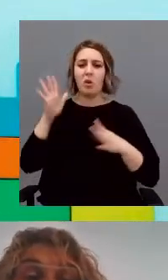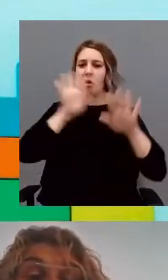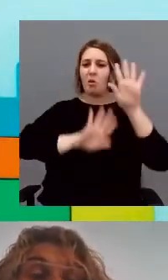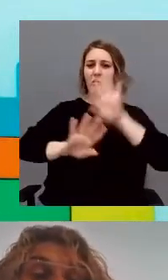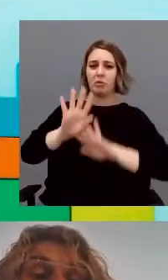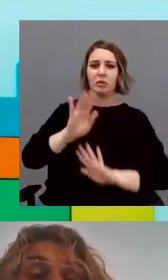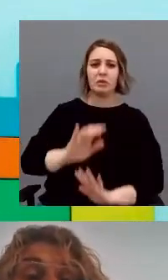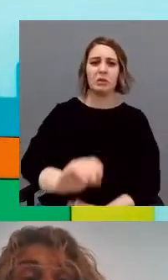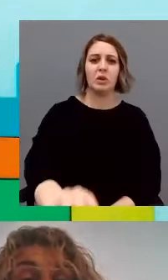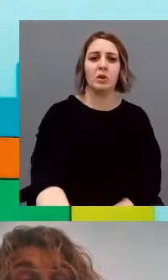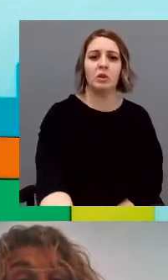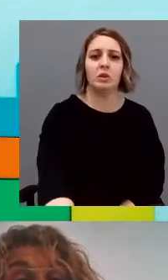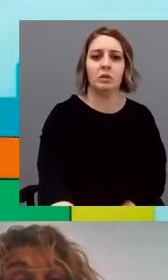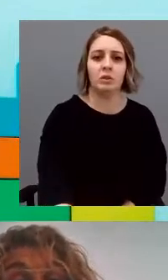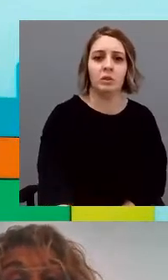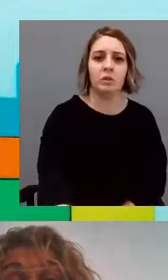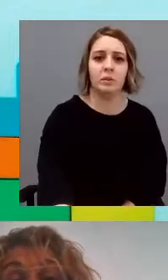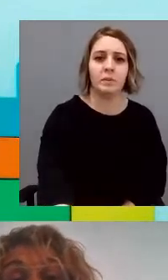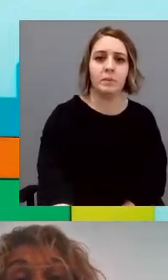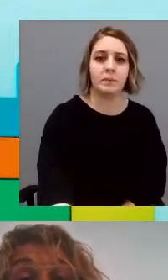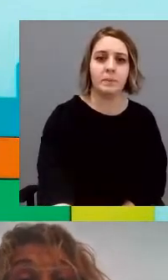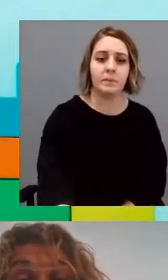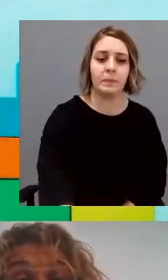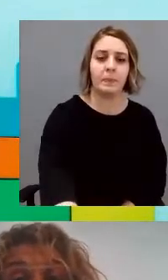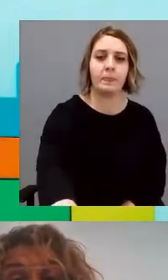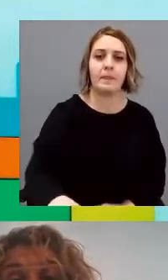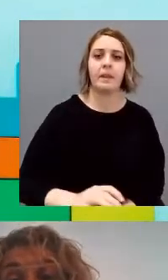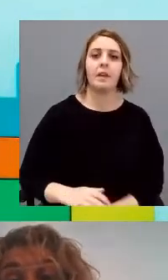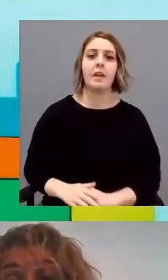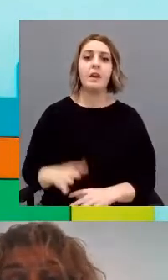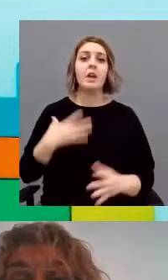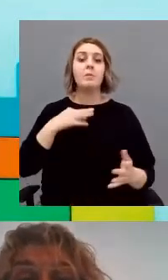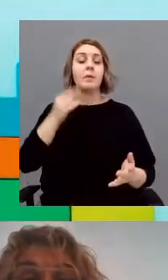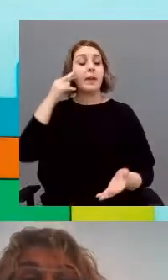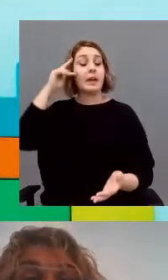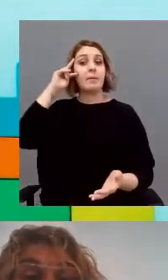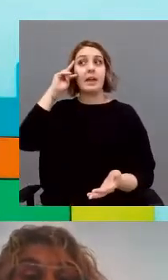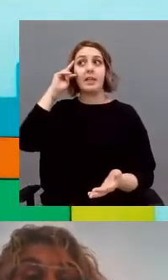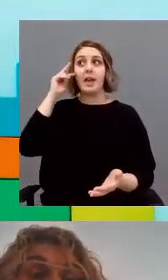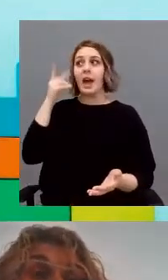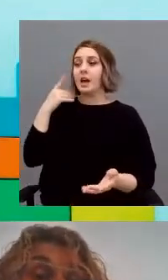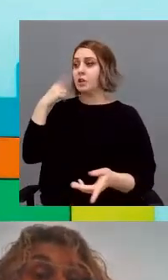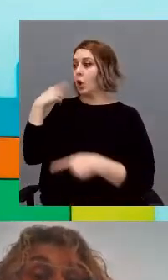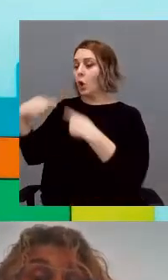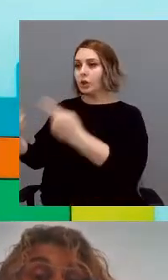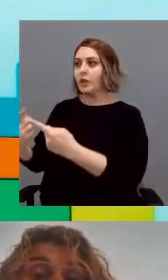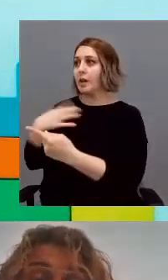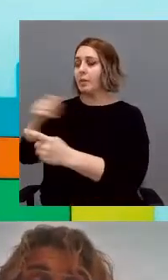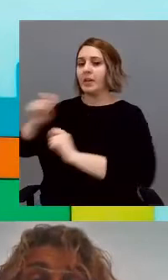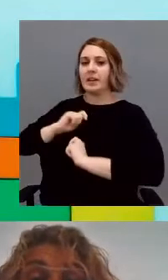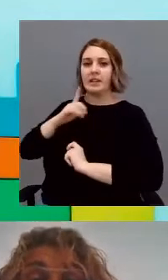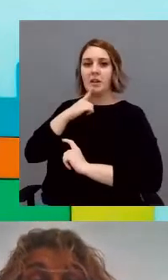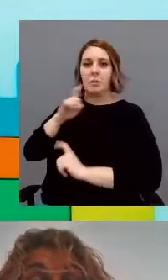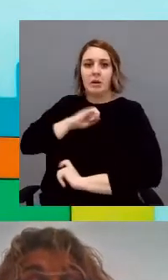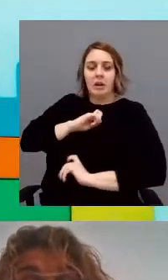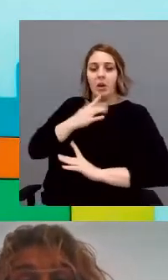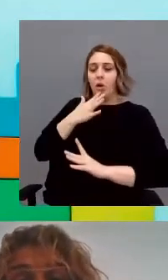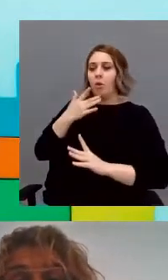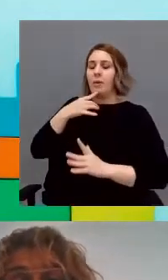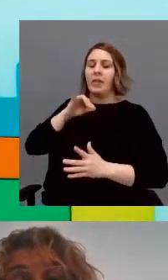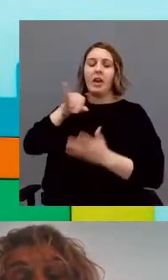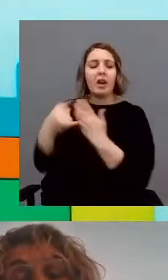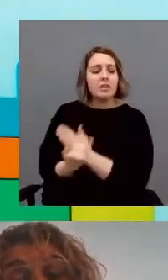y pueden experimentar algunas de las experiencias que son cotidianas, como amenazantes o les hacen sentir como exhaustos,